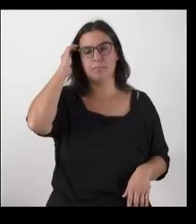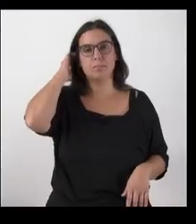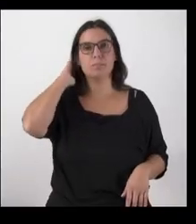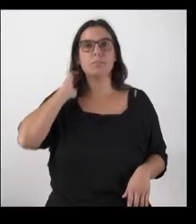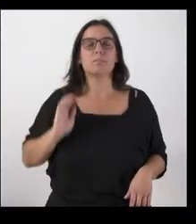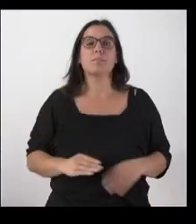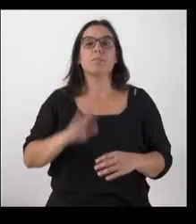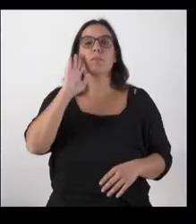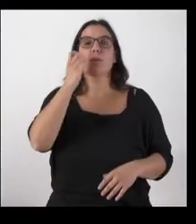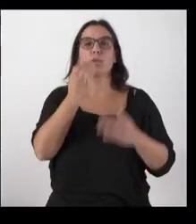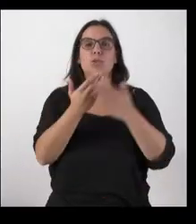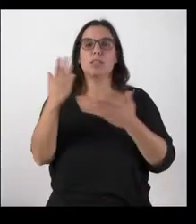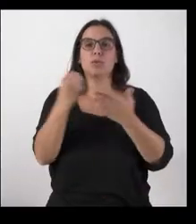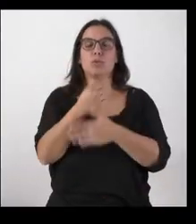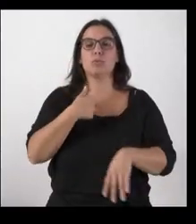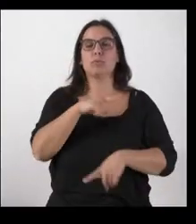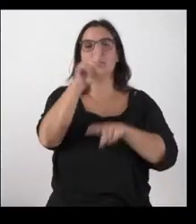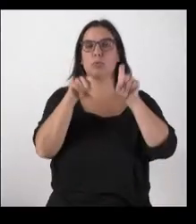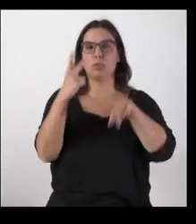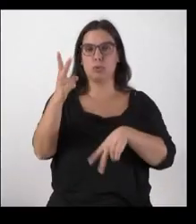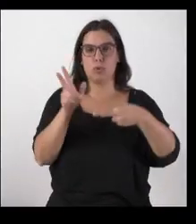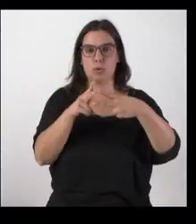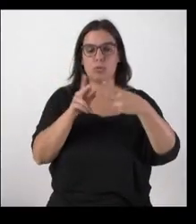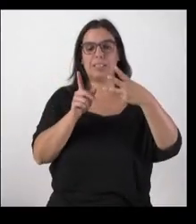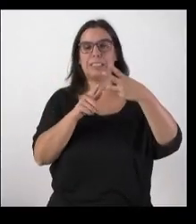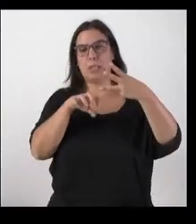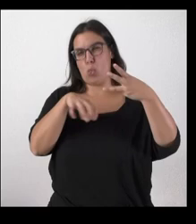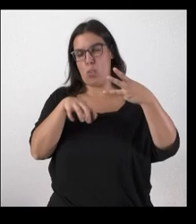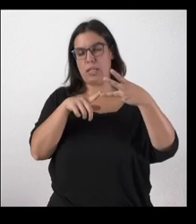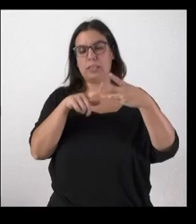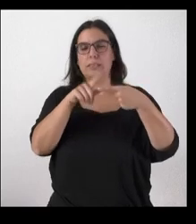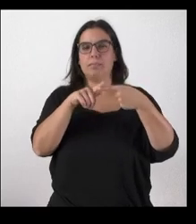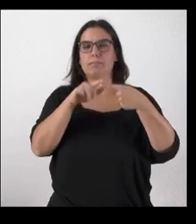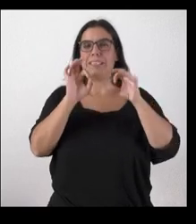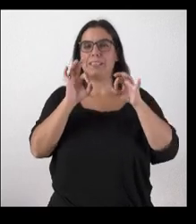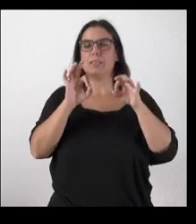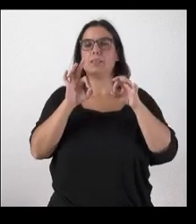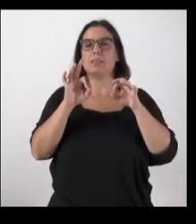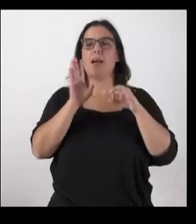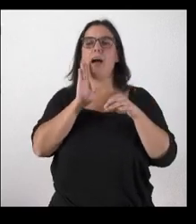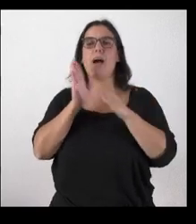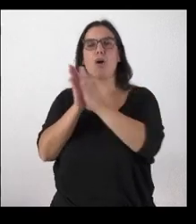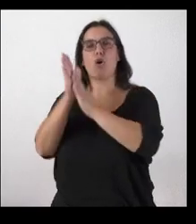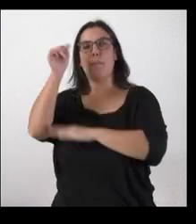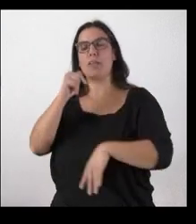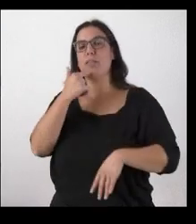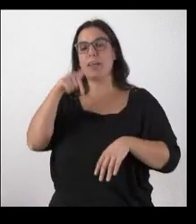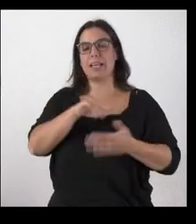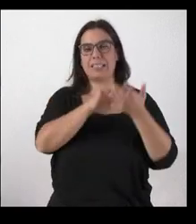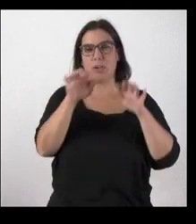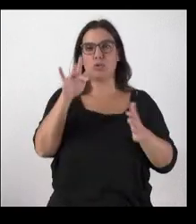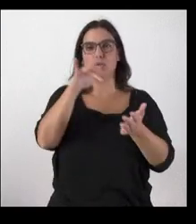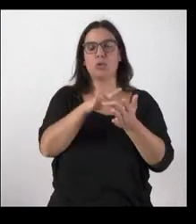Hola buenos días a todos yo tengo dos cuestiones y una duda por completar la pregunta del compañero en Castileo han sido dos